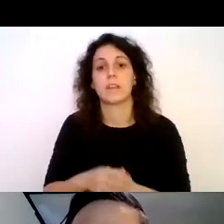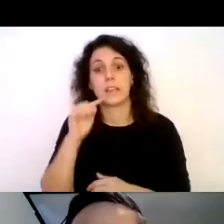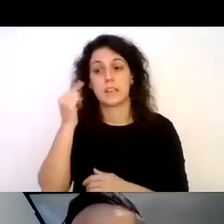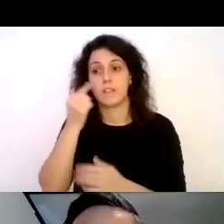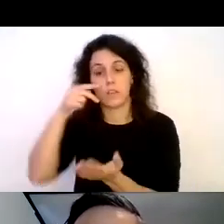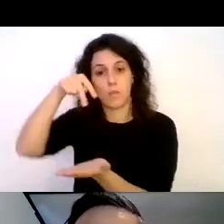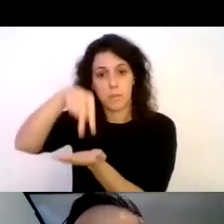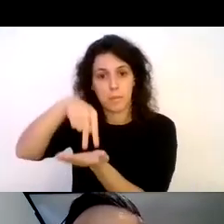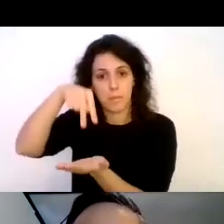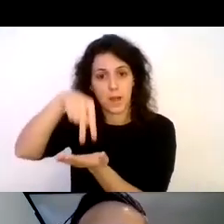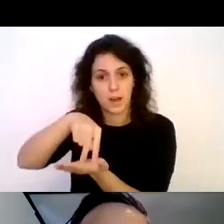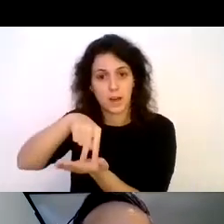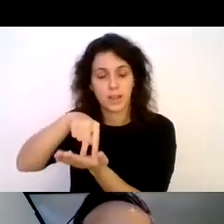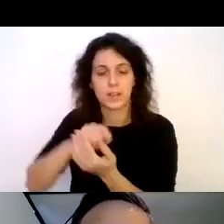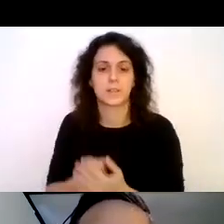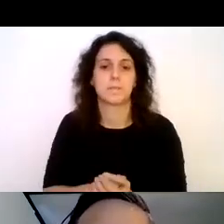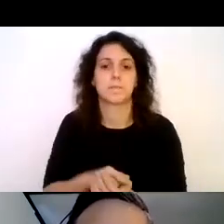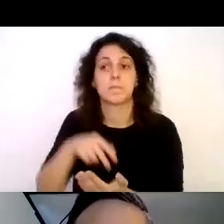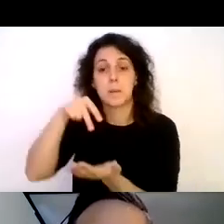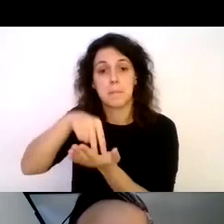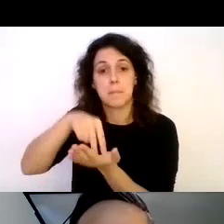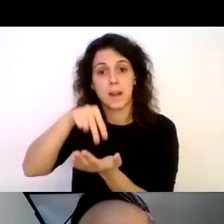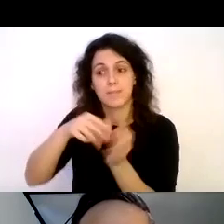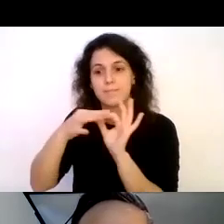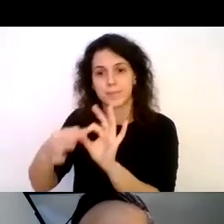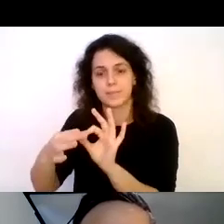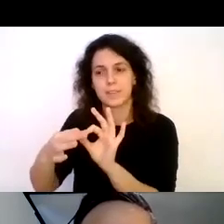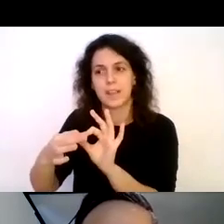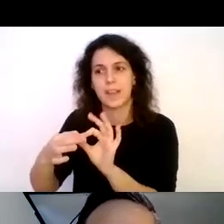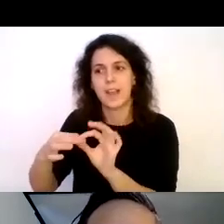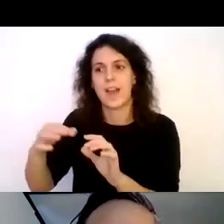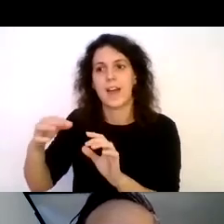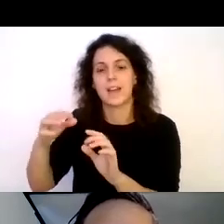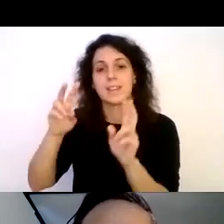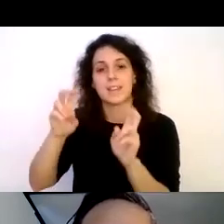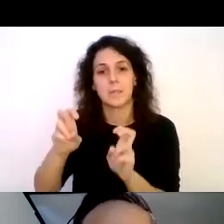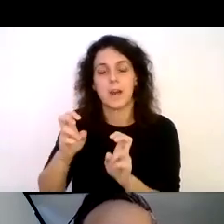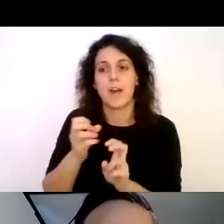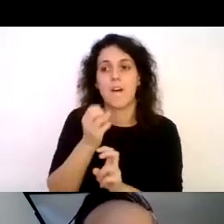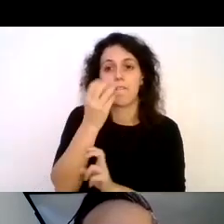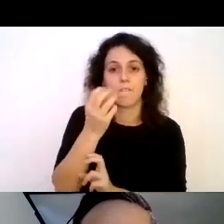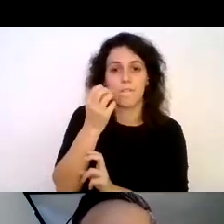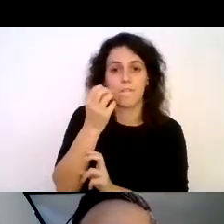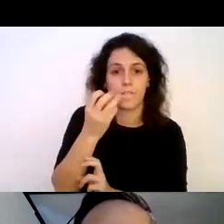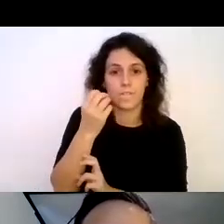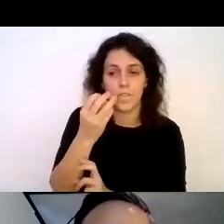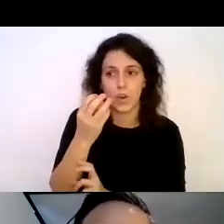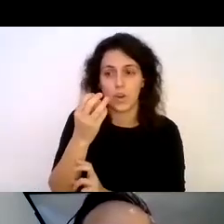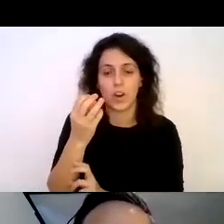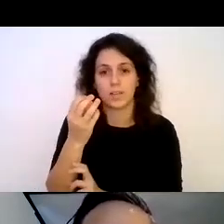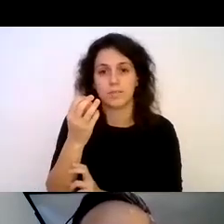que se destinan a la interpretación ambiental de flora, porque hay bastante flora nativa en el parque,